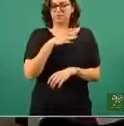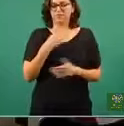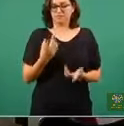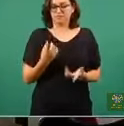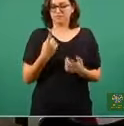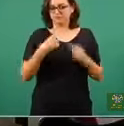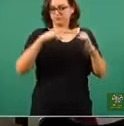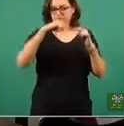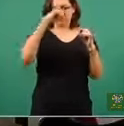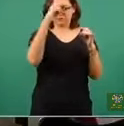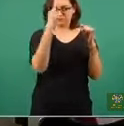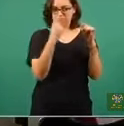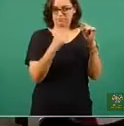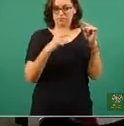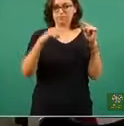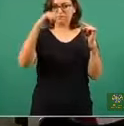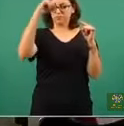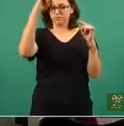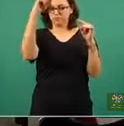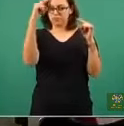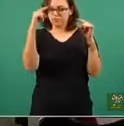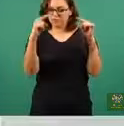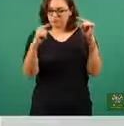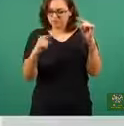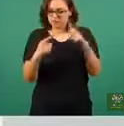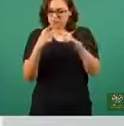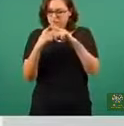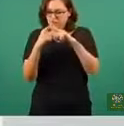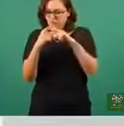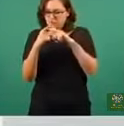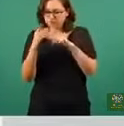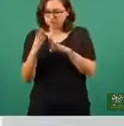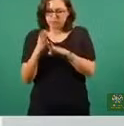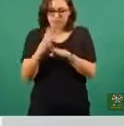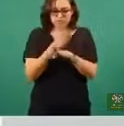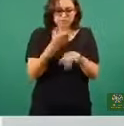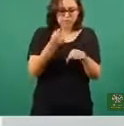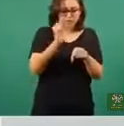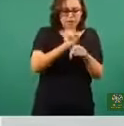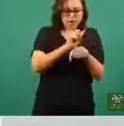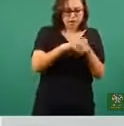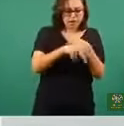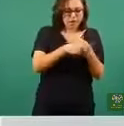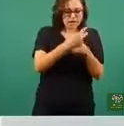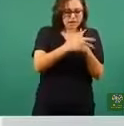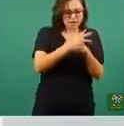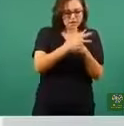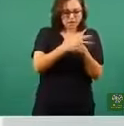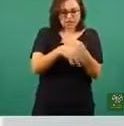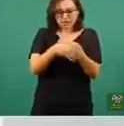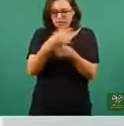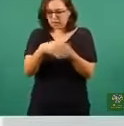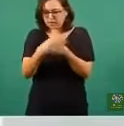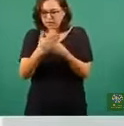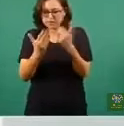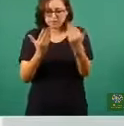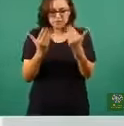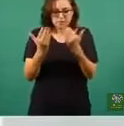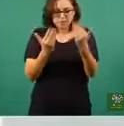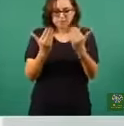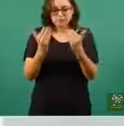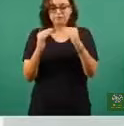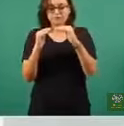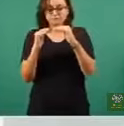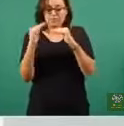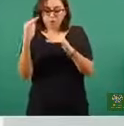entidad federativa y nos enfocamos entonces también entre la semana 13 y 14, que es donde vemos al día de hoy ese incremento